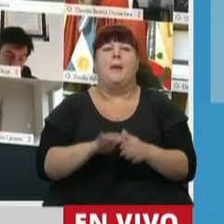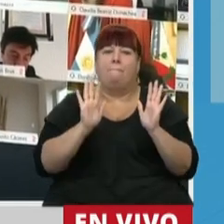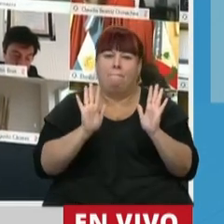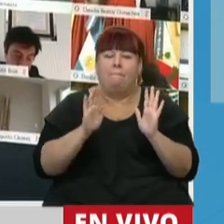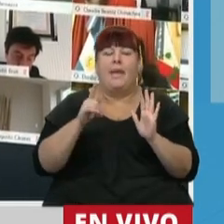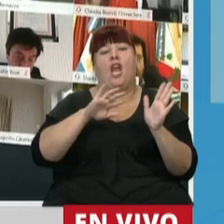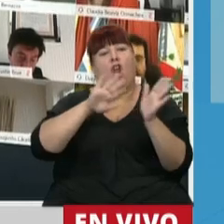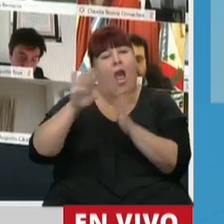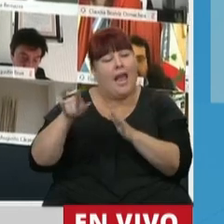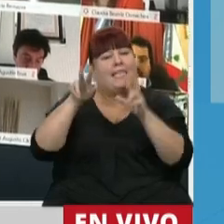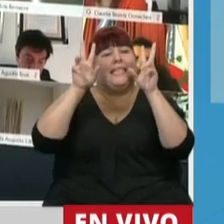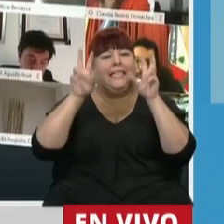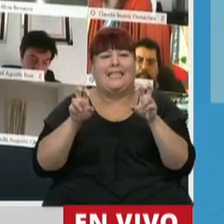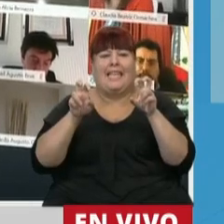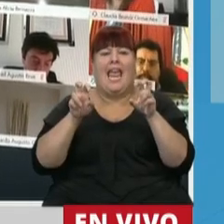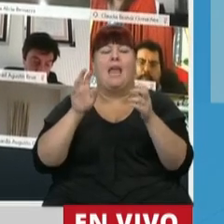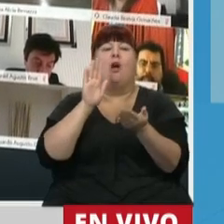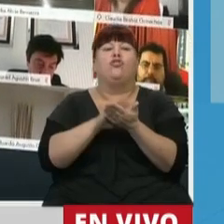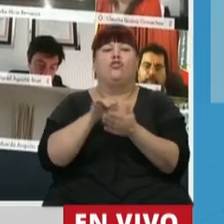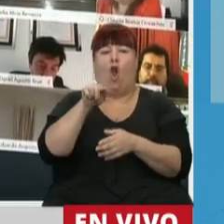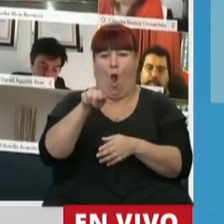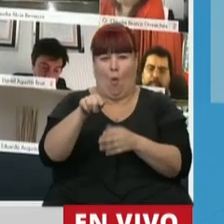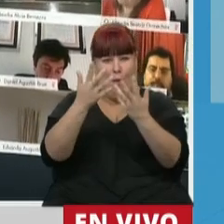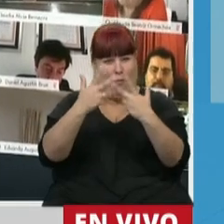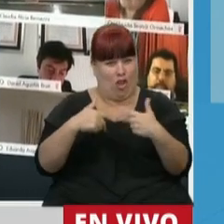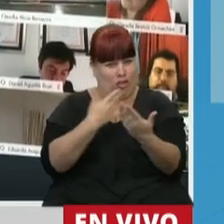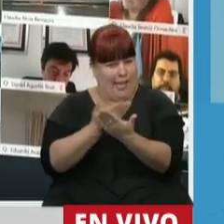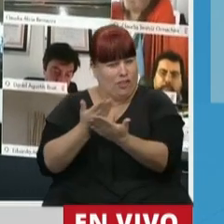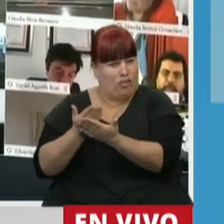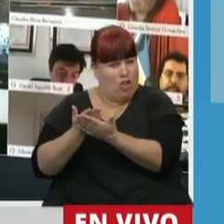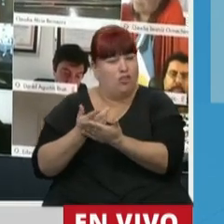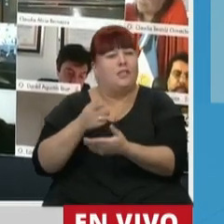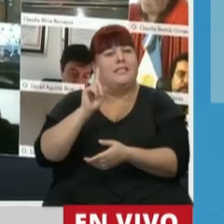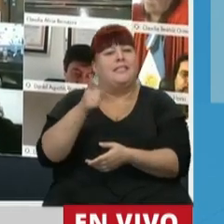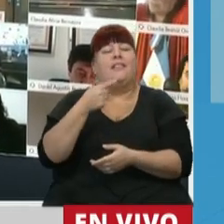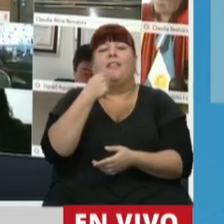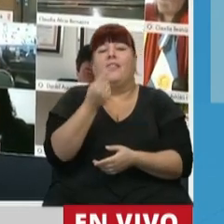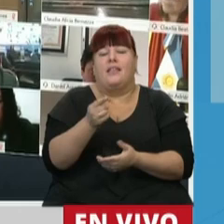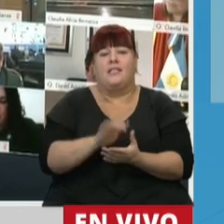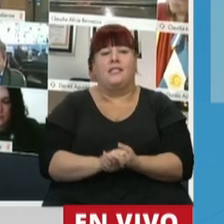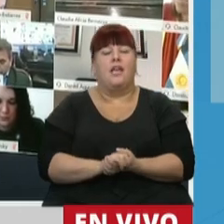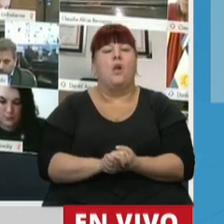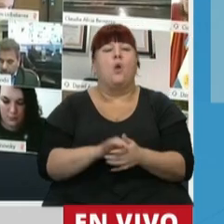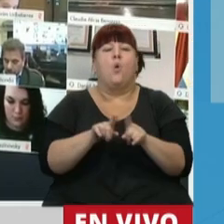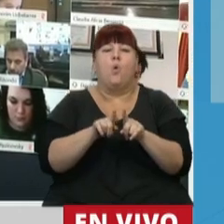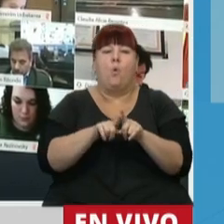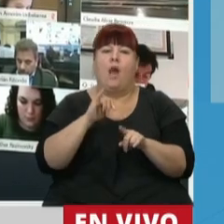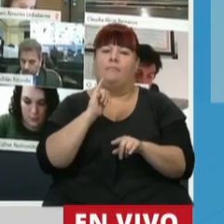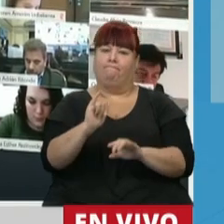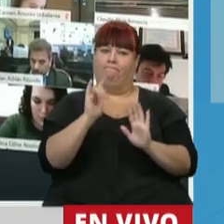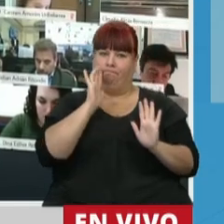en particular, en relación a estos proyectos, lo que sí señalan es una clara